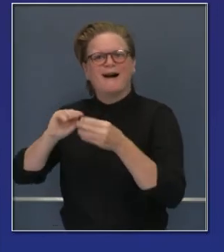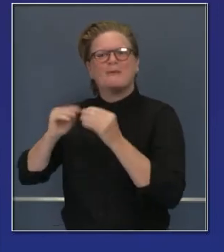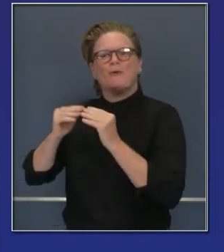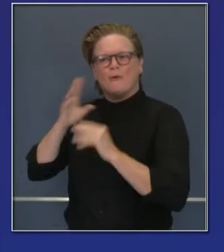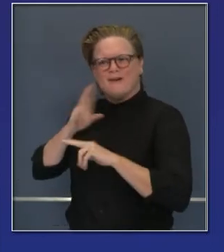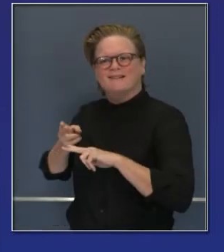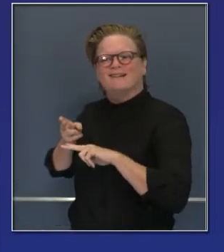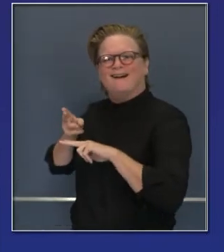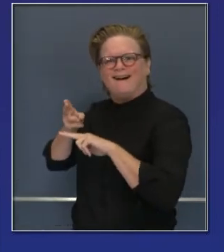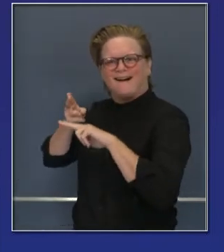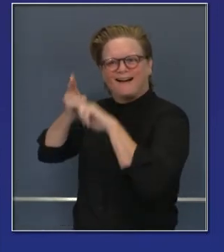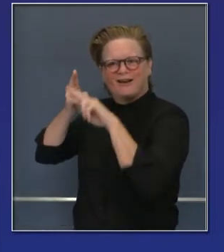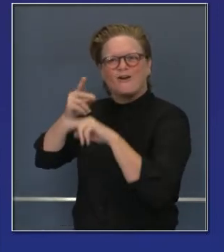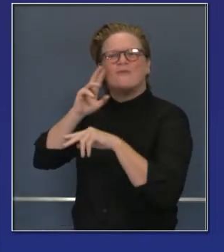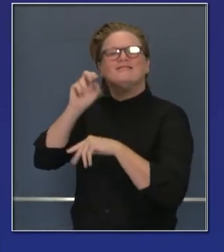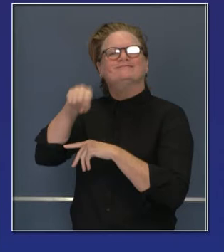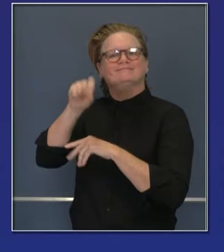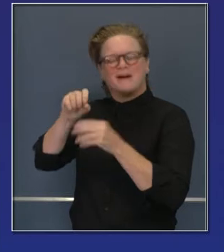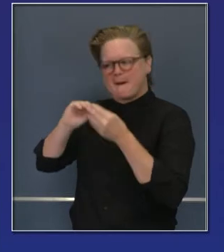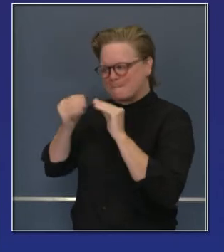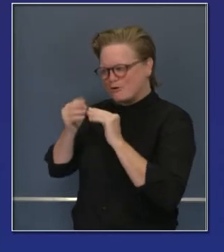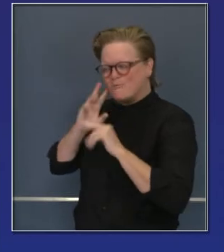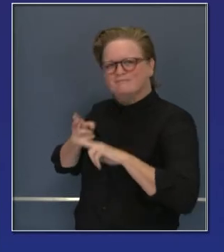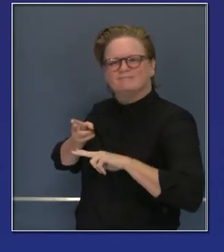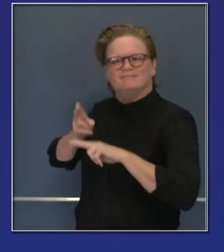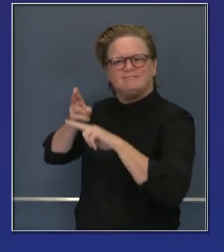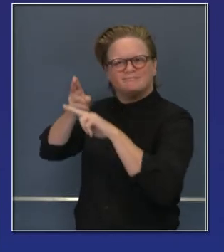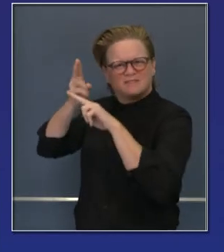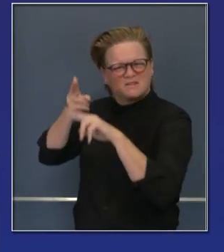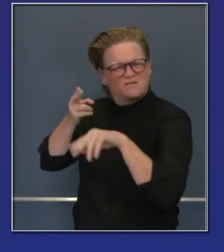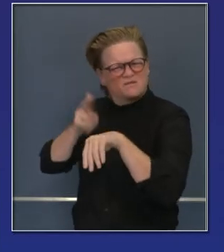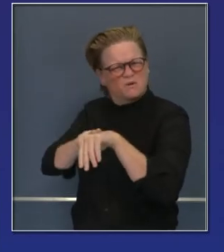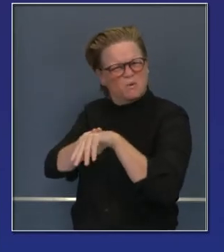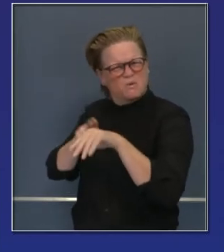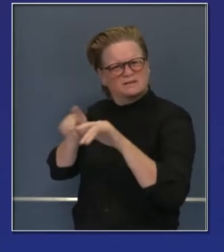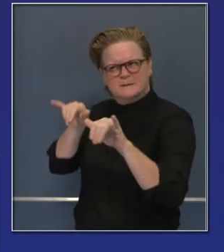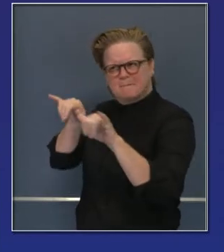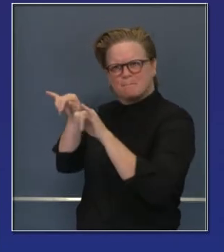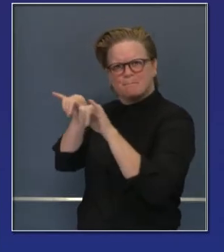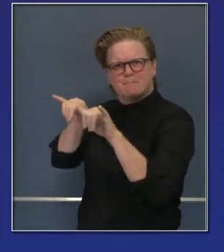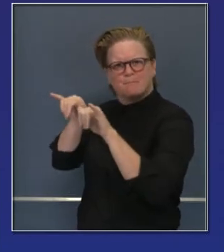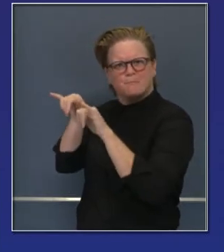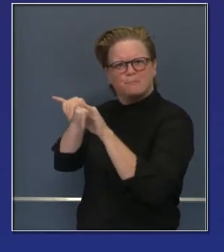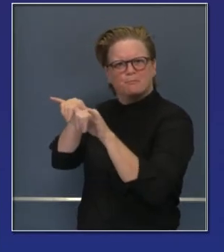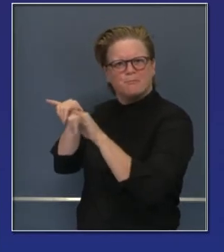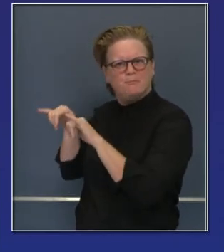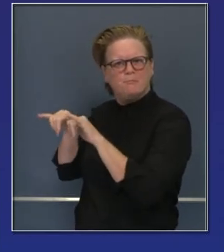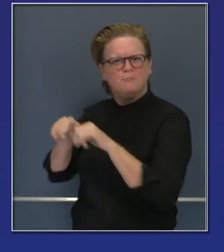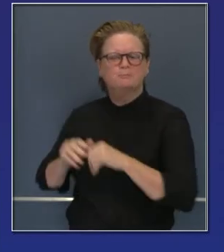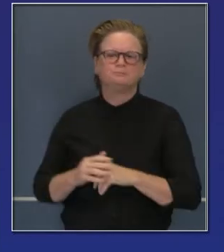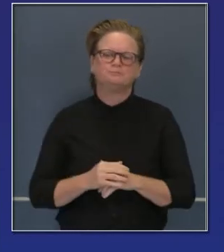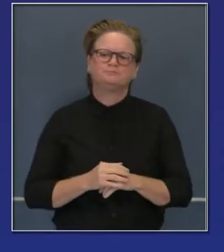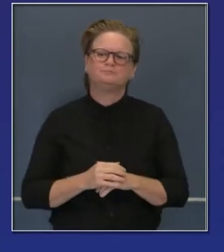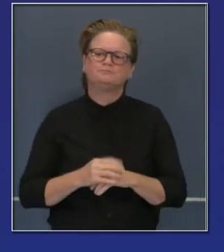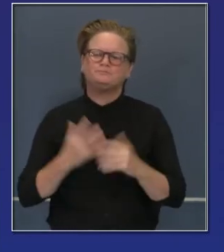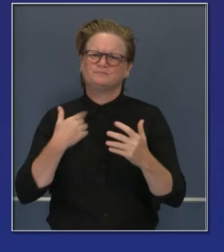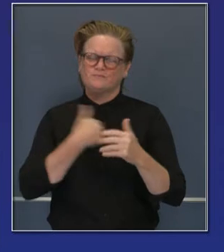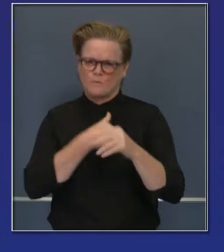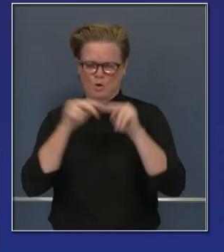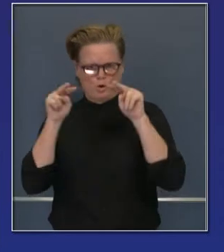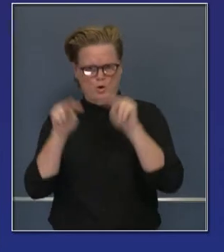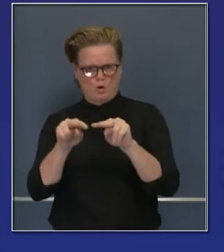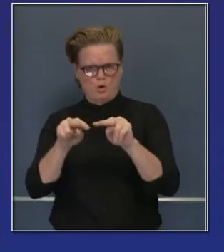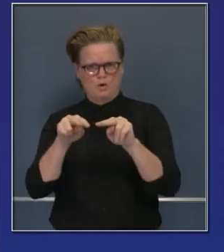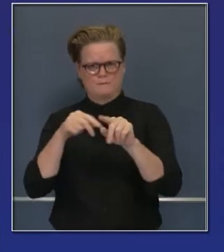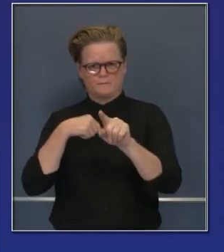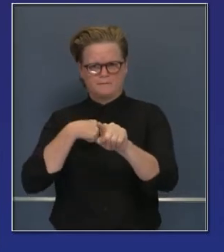que veremos estas cifras aumentar también. Pero como siempre, en un momento nos enfocaremos en la importancia de